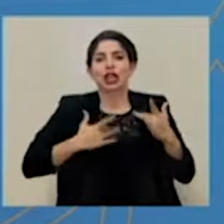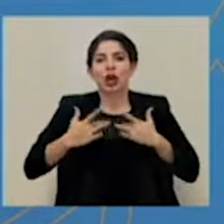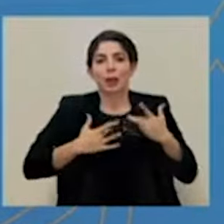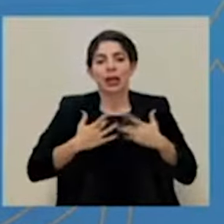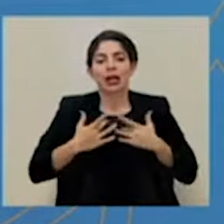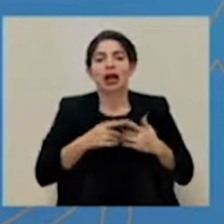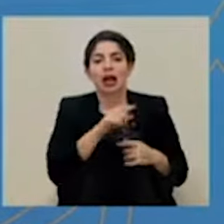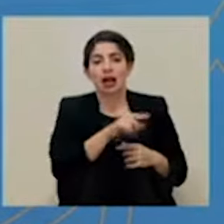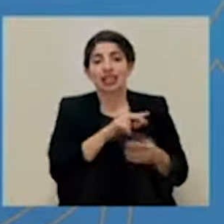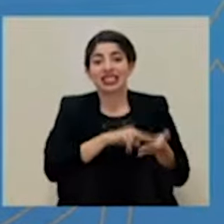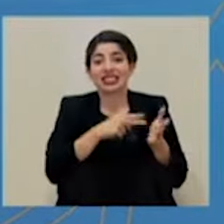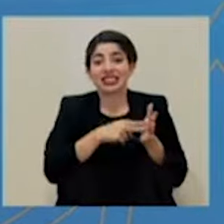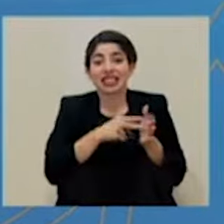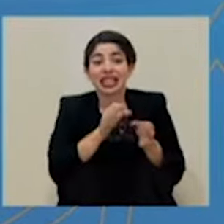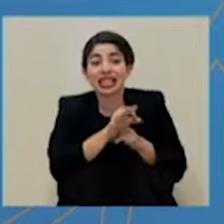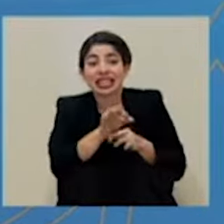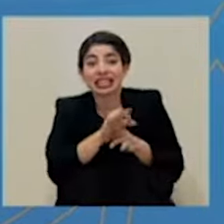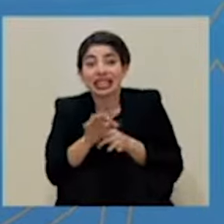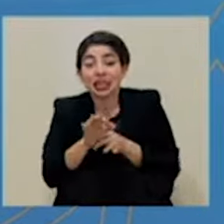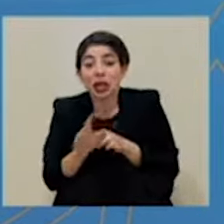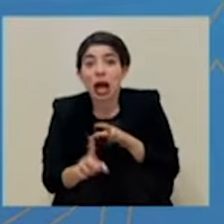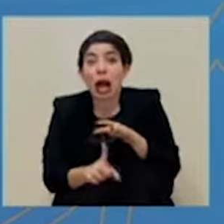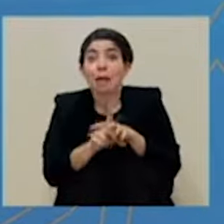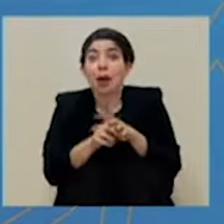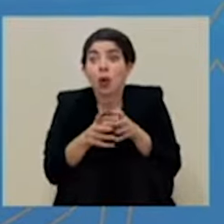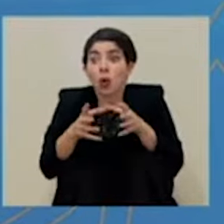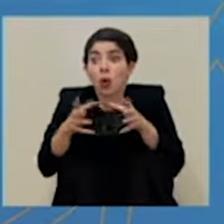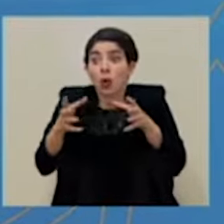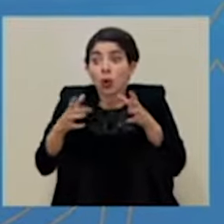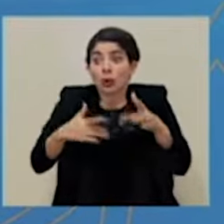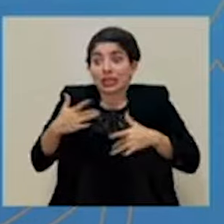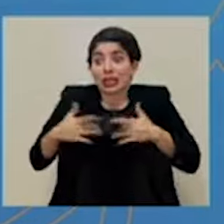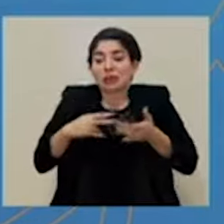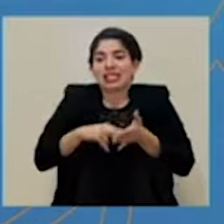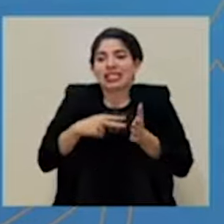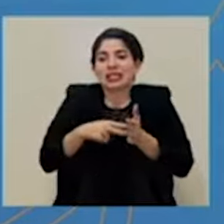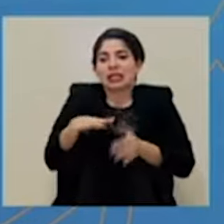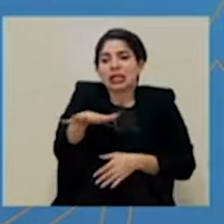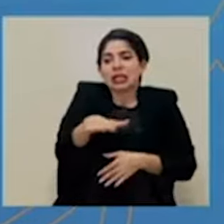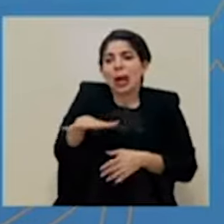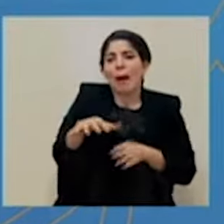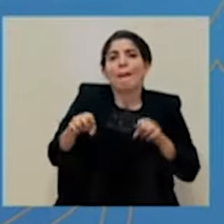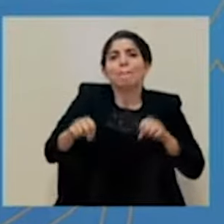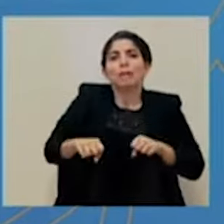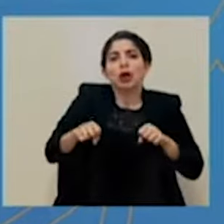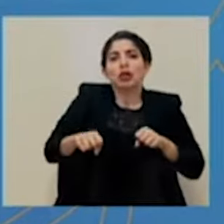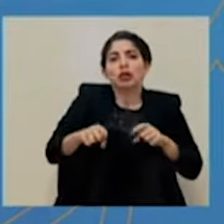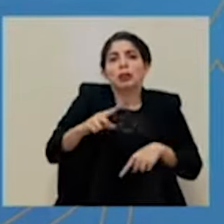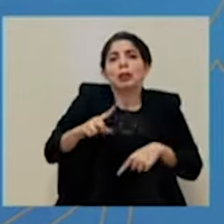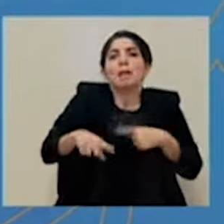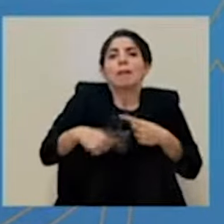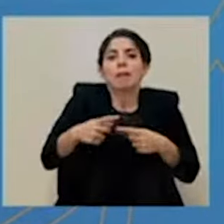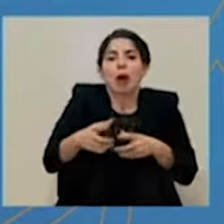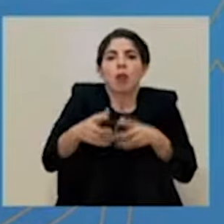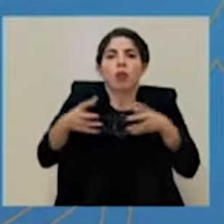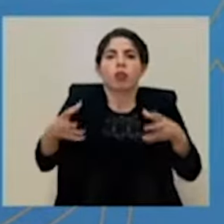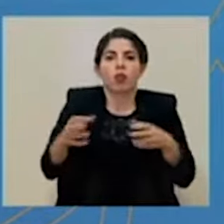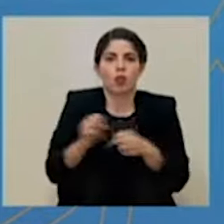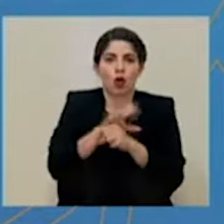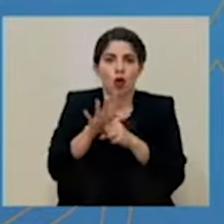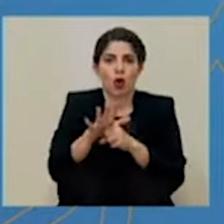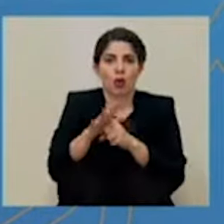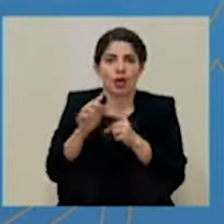los distritos que presentan esta alerta, tienen una alta probabilidad de tener un aumento de casos por COVID en las